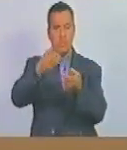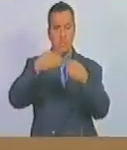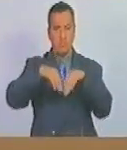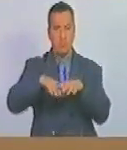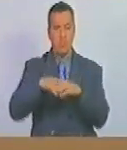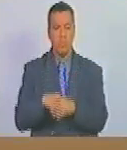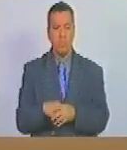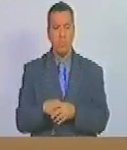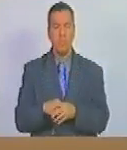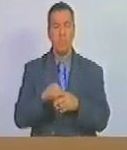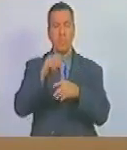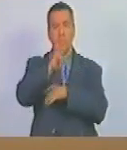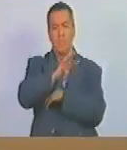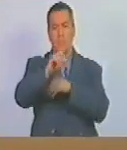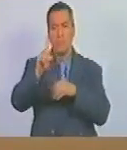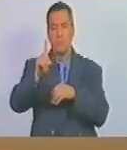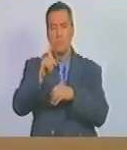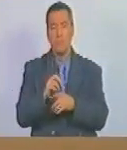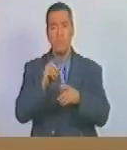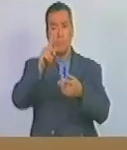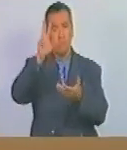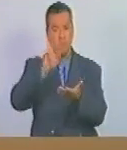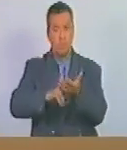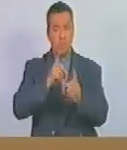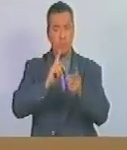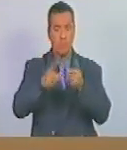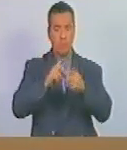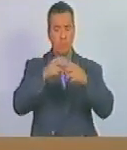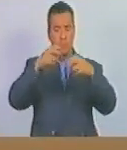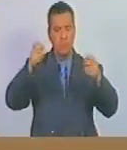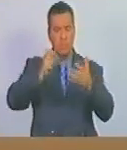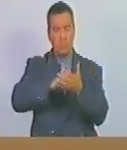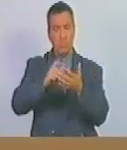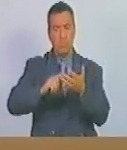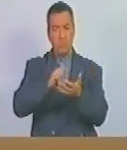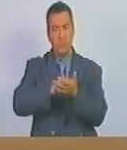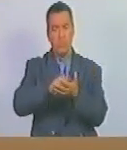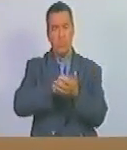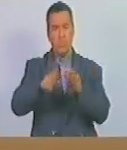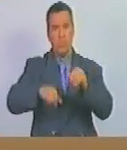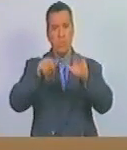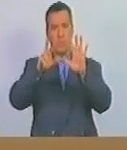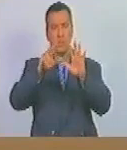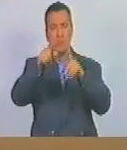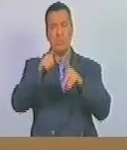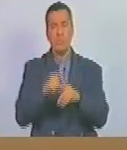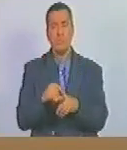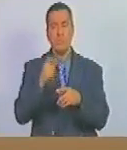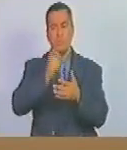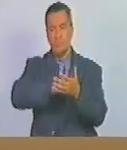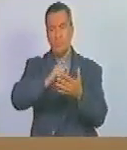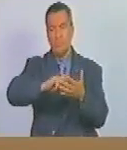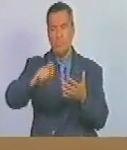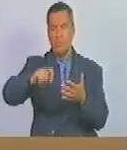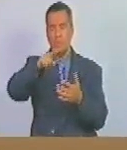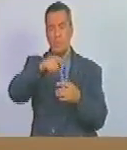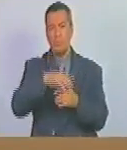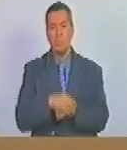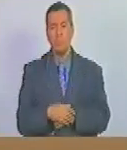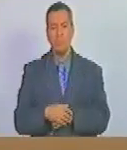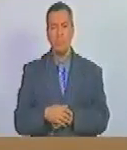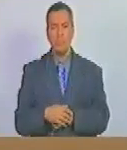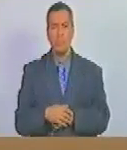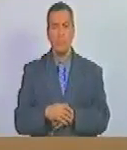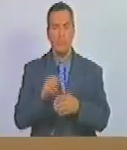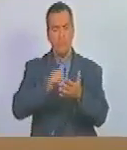cuadragésimo primero se propone aprobar con modificación el contenido del artículo 18 el cual queda redactado en los